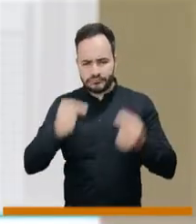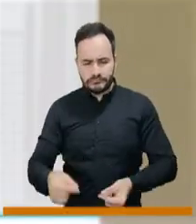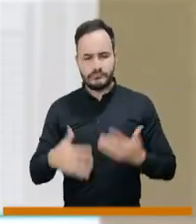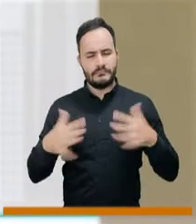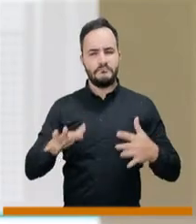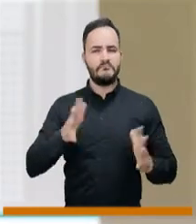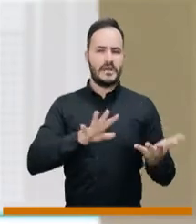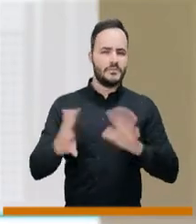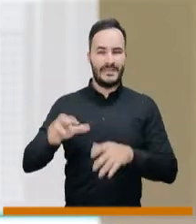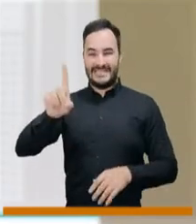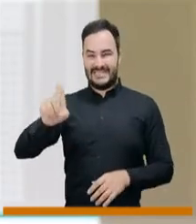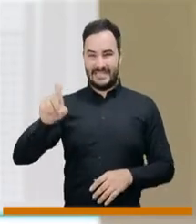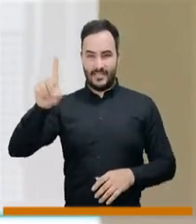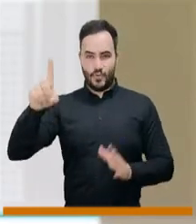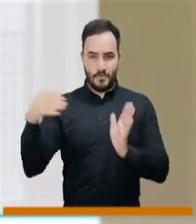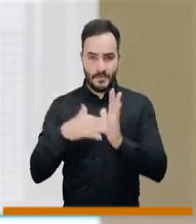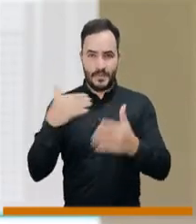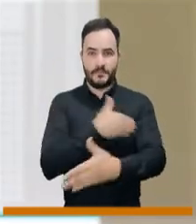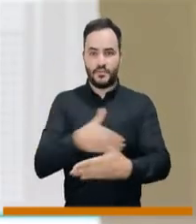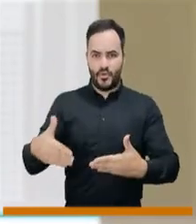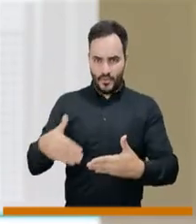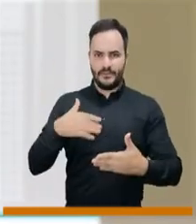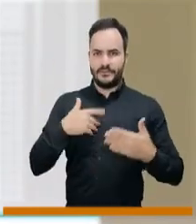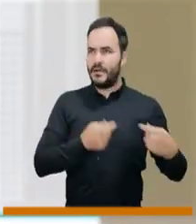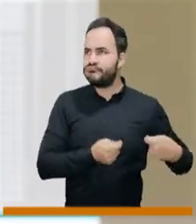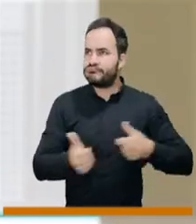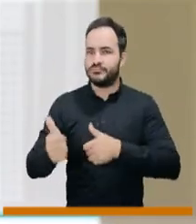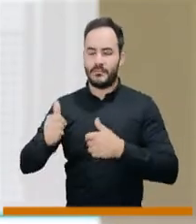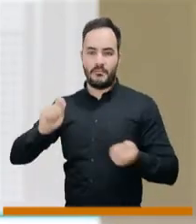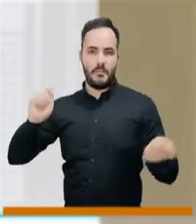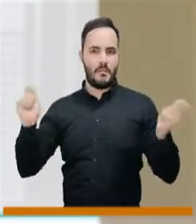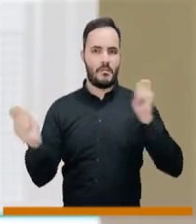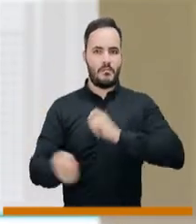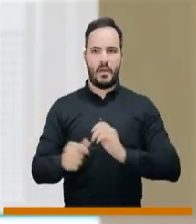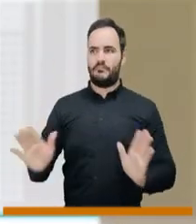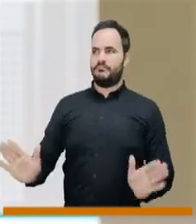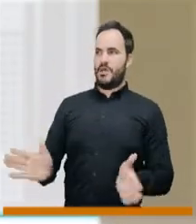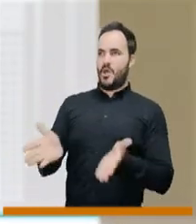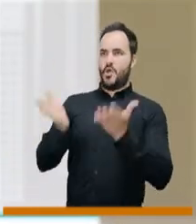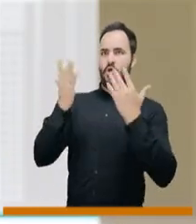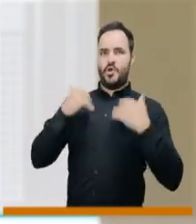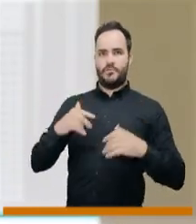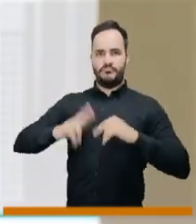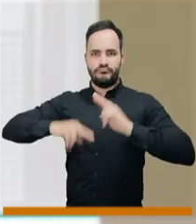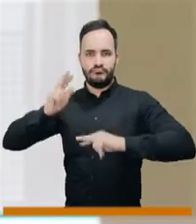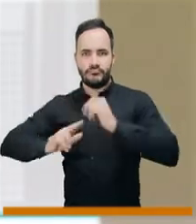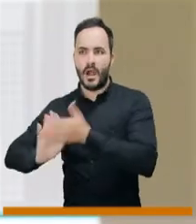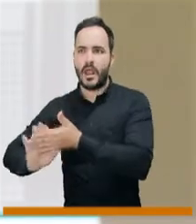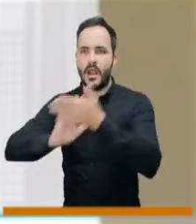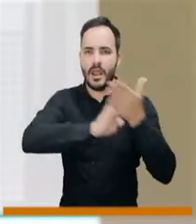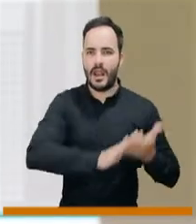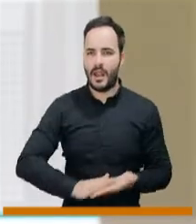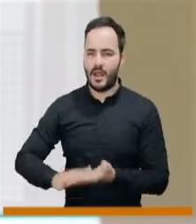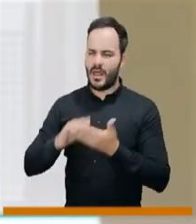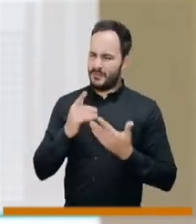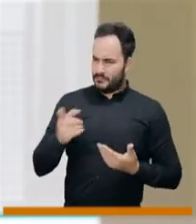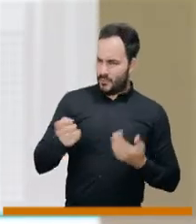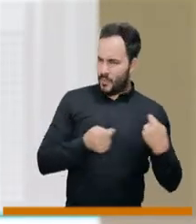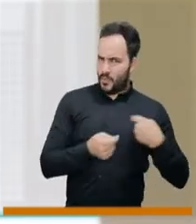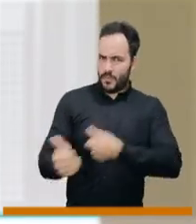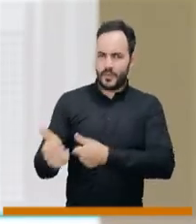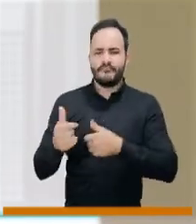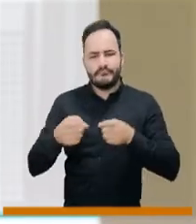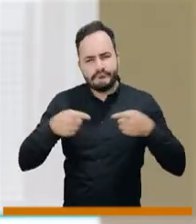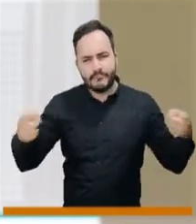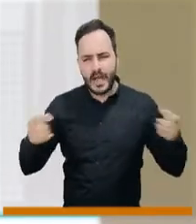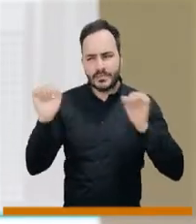61 mil millones de pesos en esta modernización. Cuéntenos acerca de esta obra y que implica también en